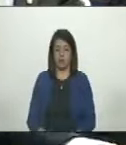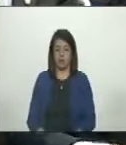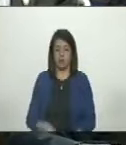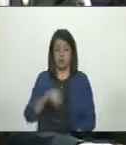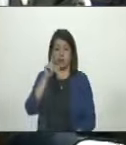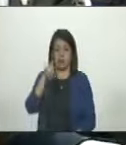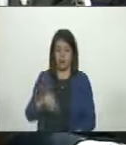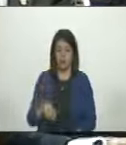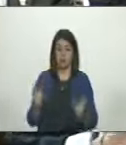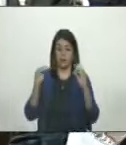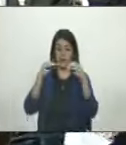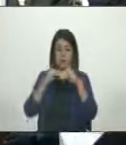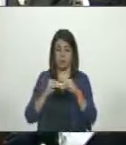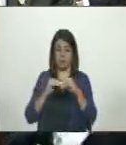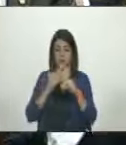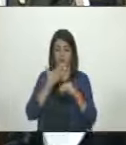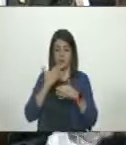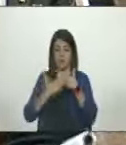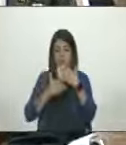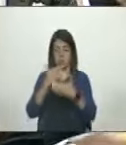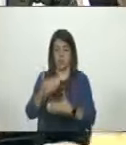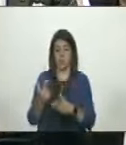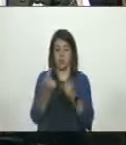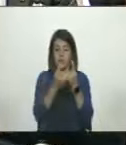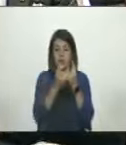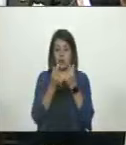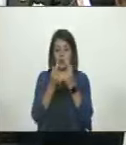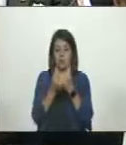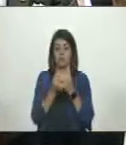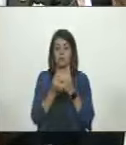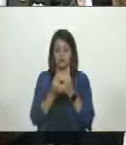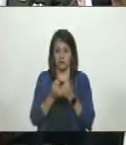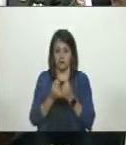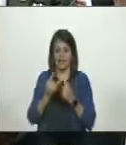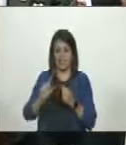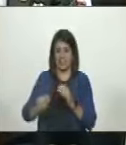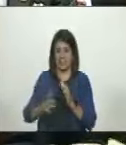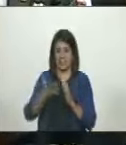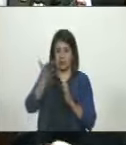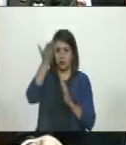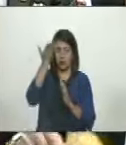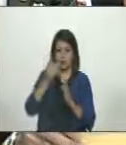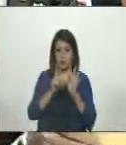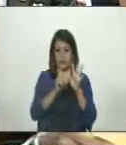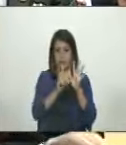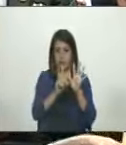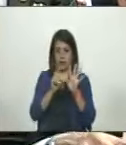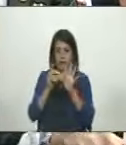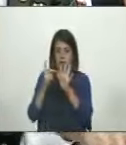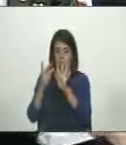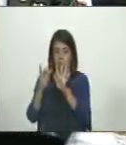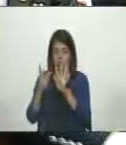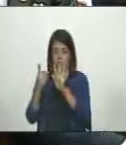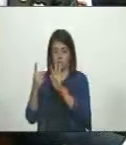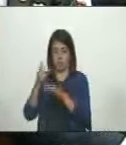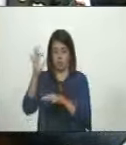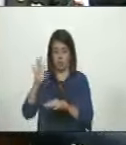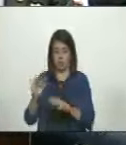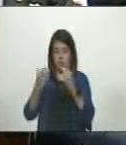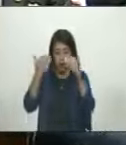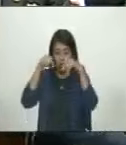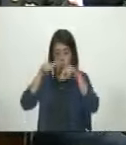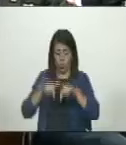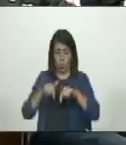También vamos a coincidir en que ha ido mejorando la situación económica, venimos de una inflación de 686% y hoy estamos